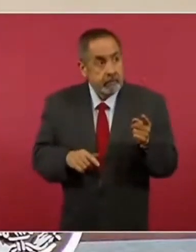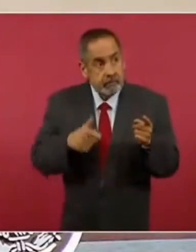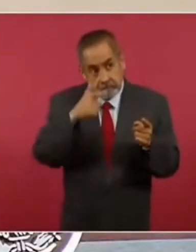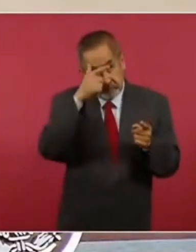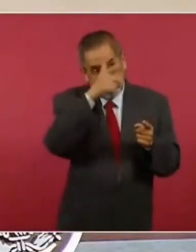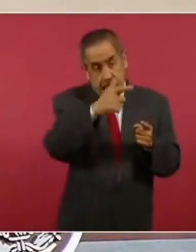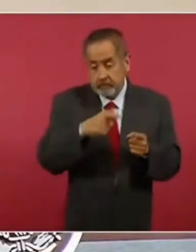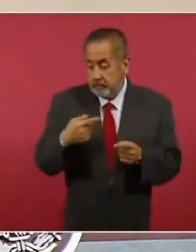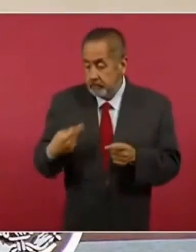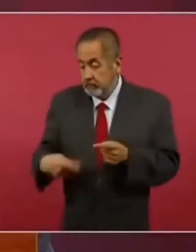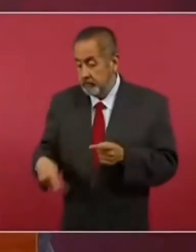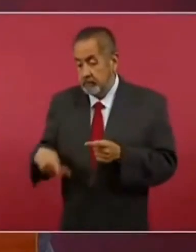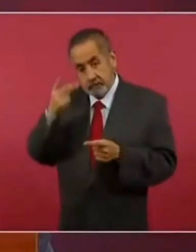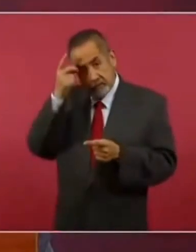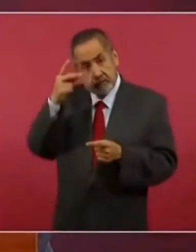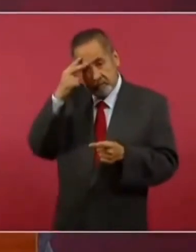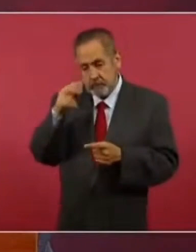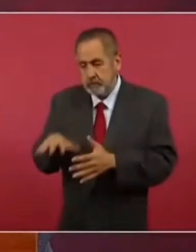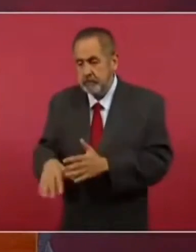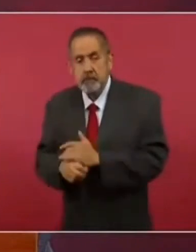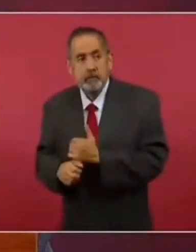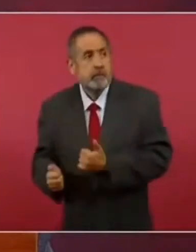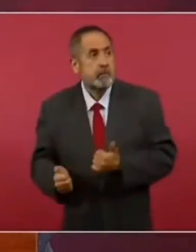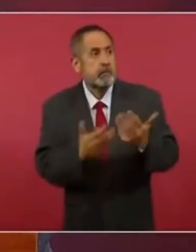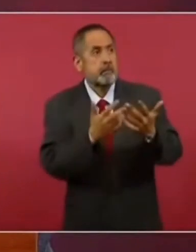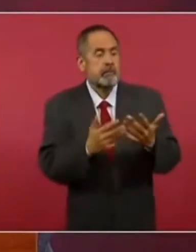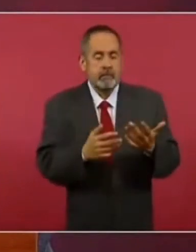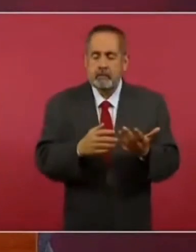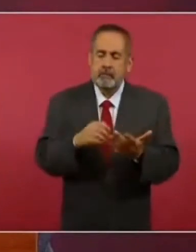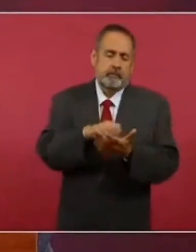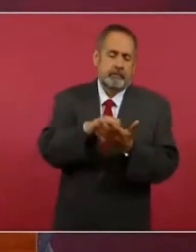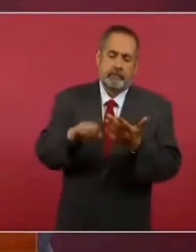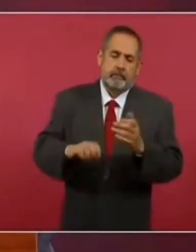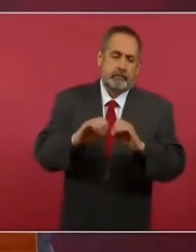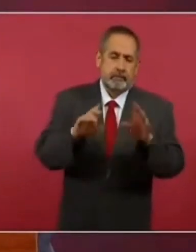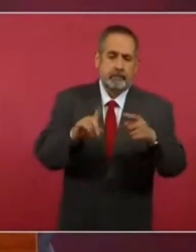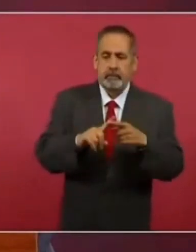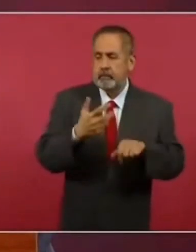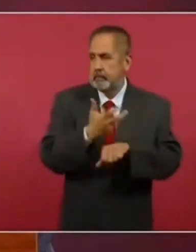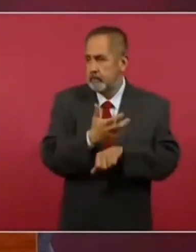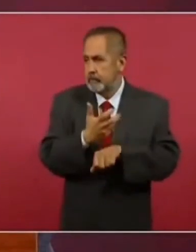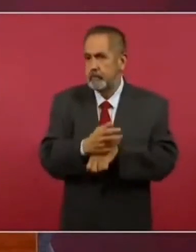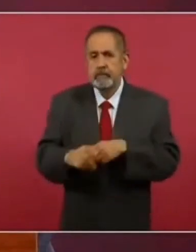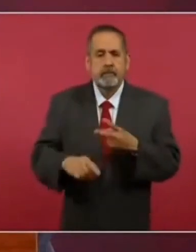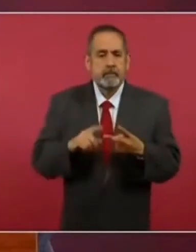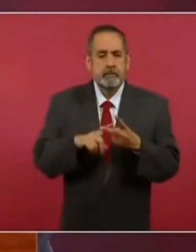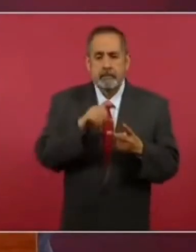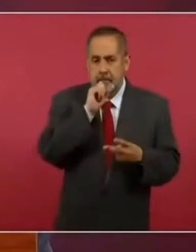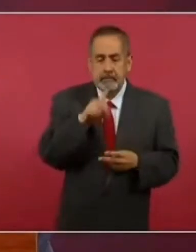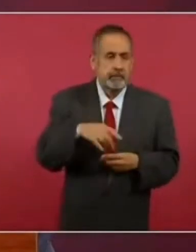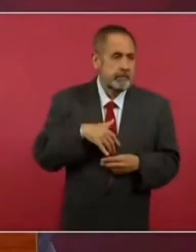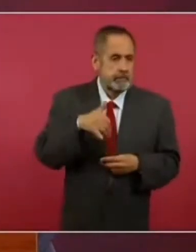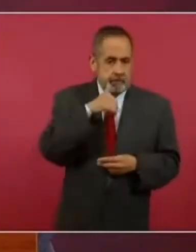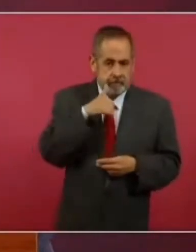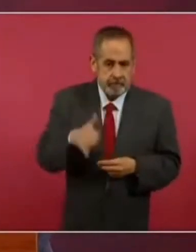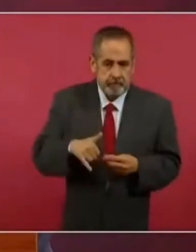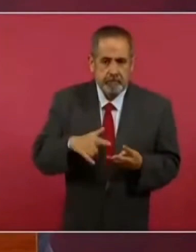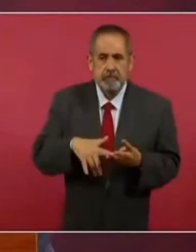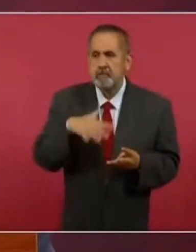ilícito de bienes culturales. Es el caso, por supuesto, de Estados Unidos, pero también de Italia,